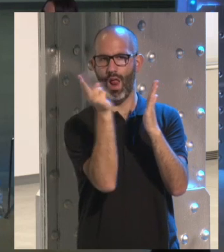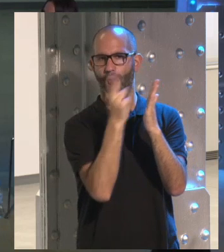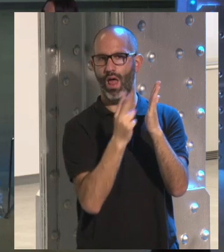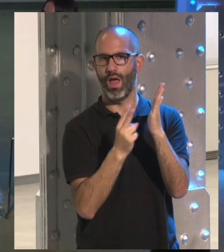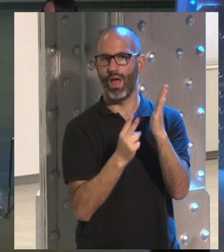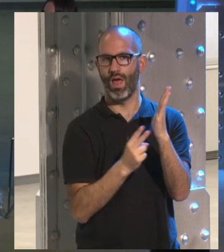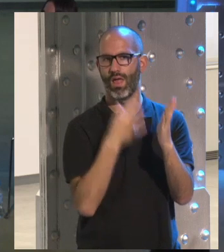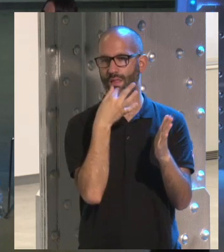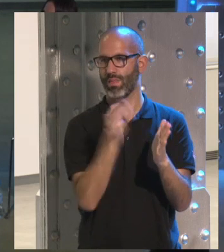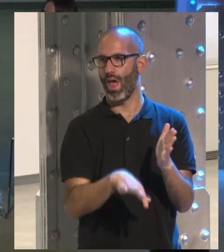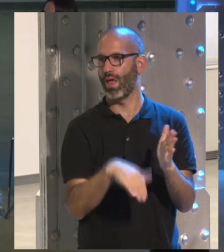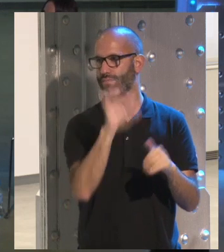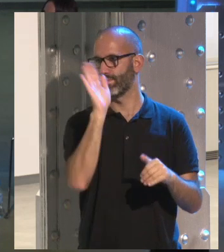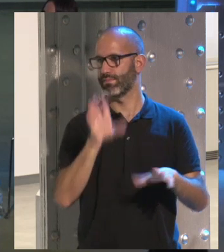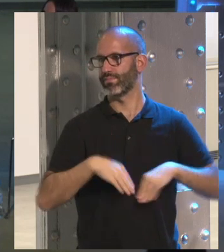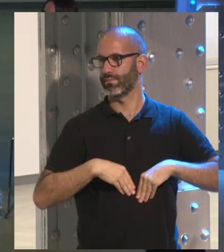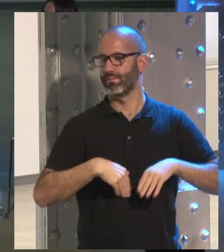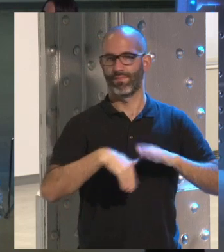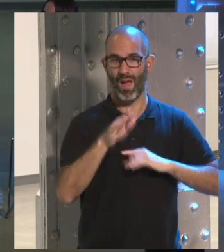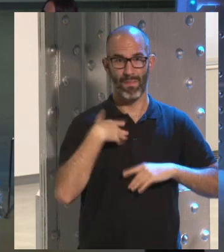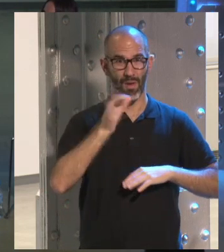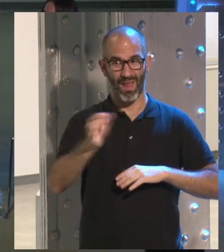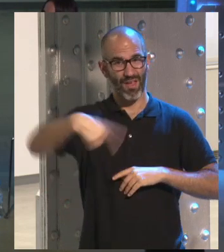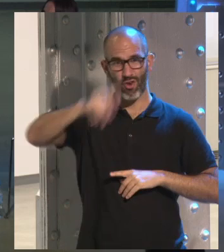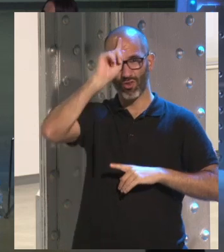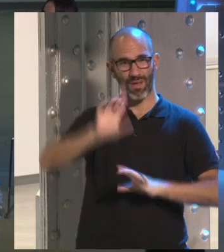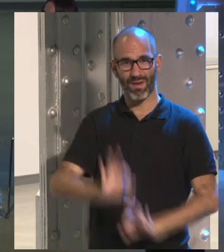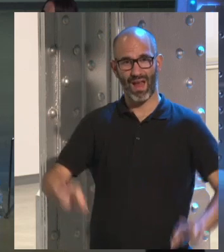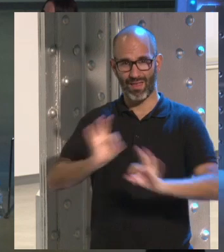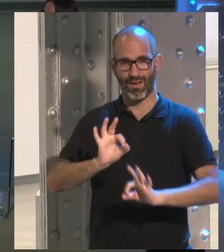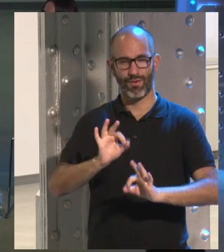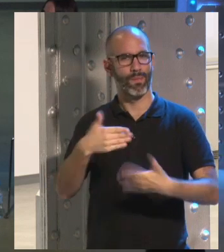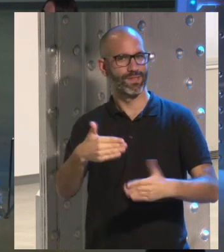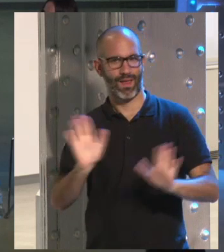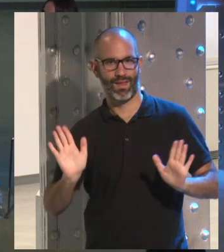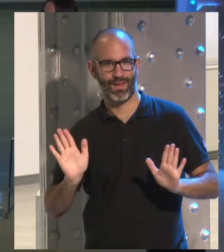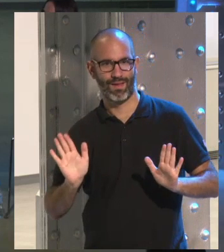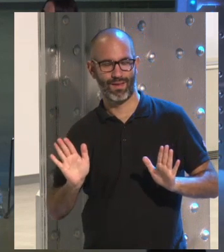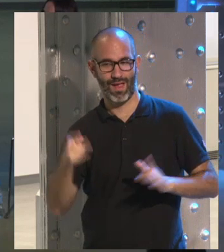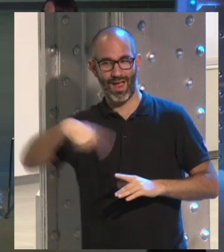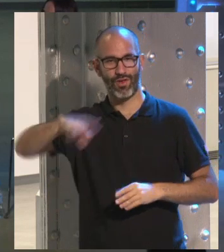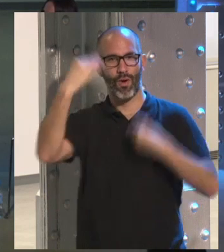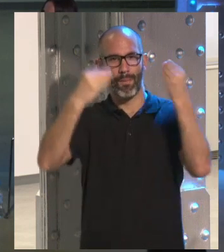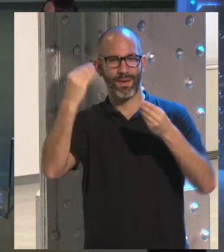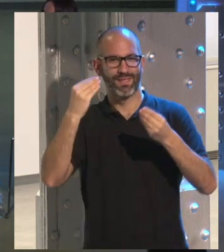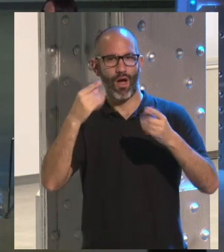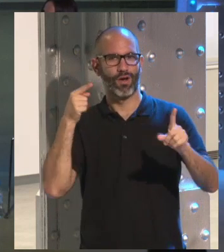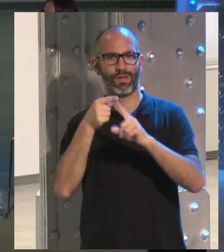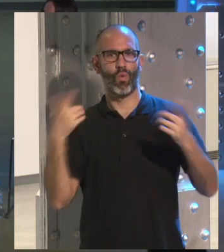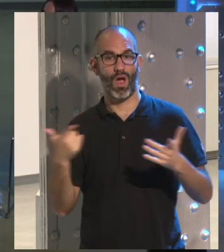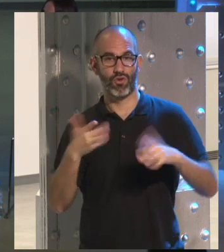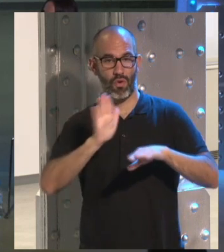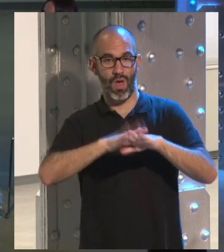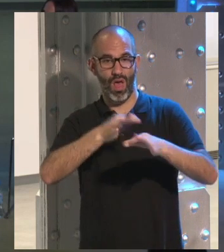muchas veces dan a aceptar directamente y no saben ni lo que están haciendo. Y eso es importante. No pasa nada. Piensan, sobre todo, no me